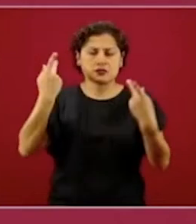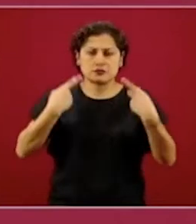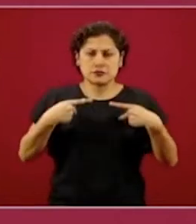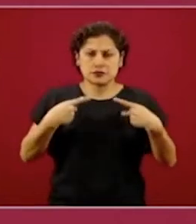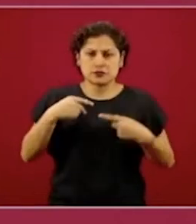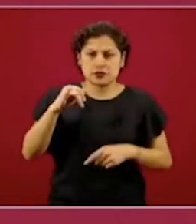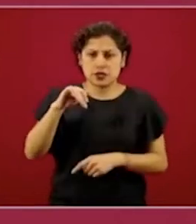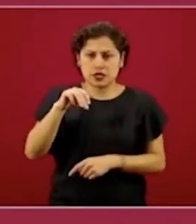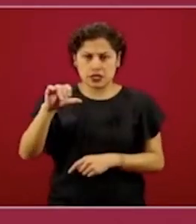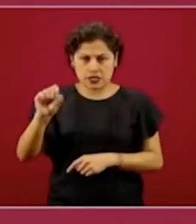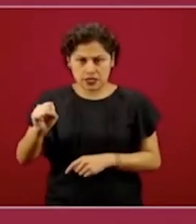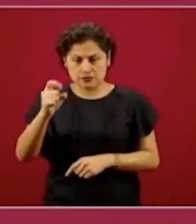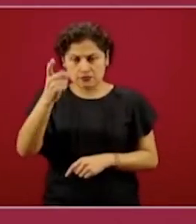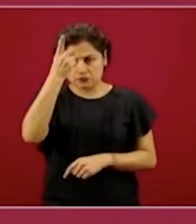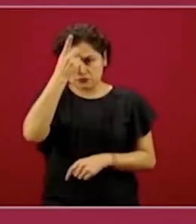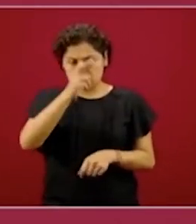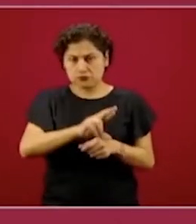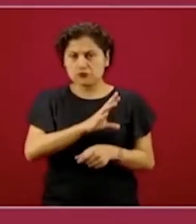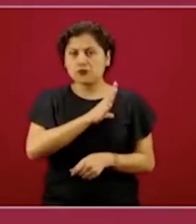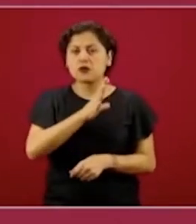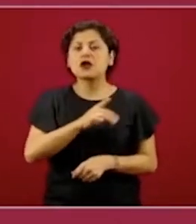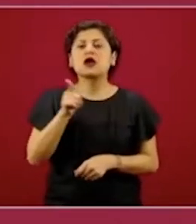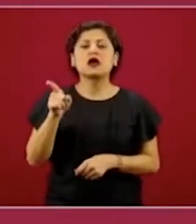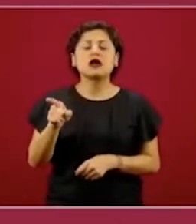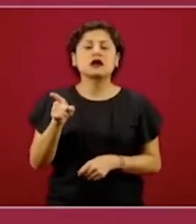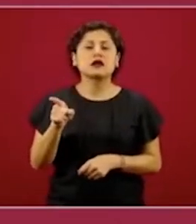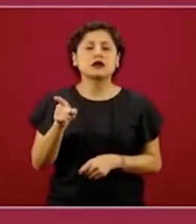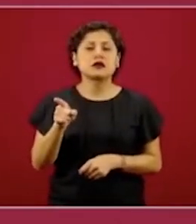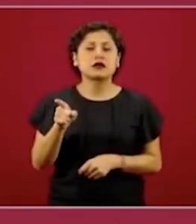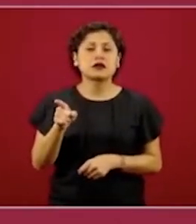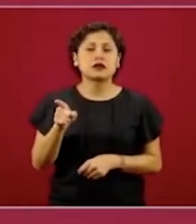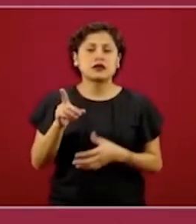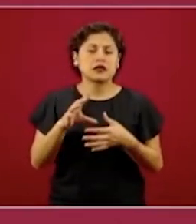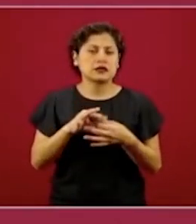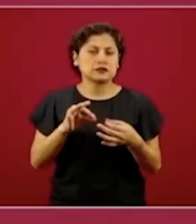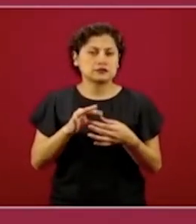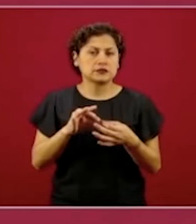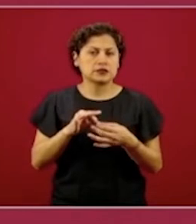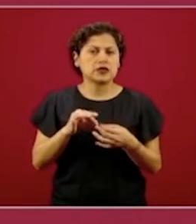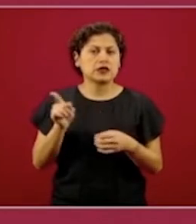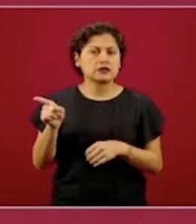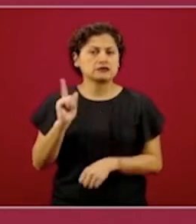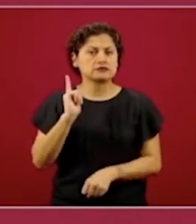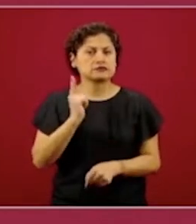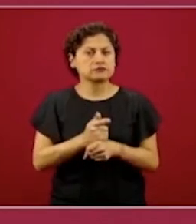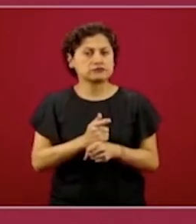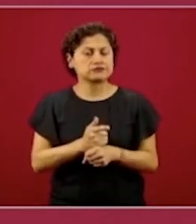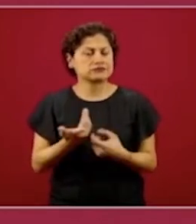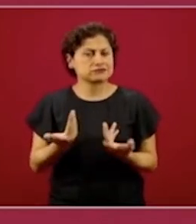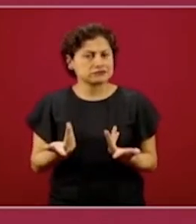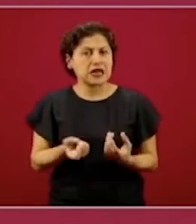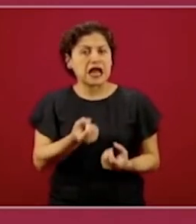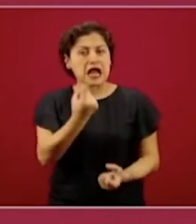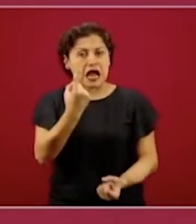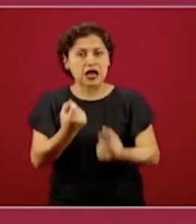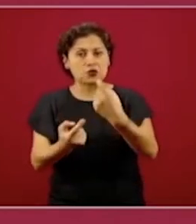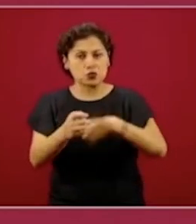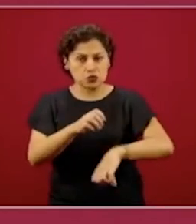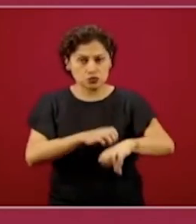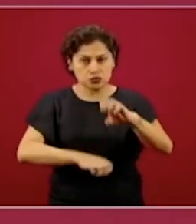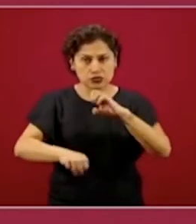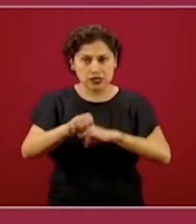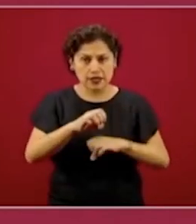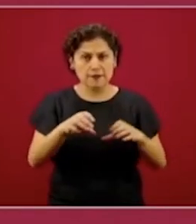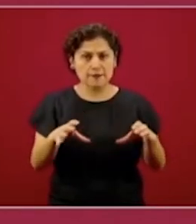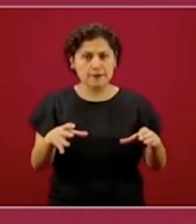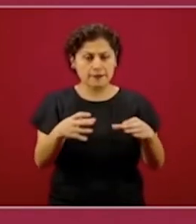Nos dimos cuenta que había un grupo de empresarios que habían resistido